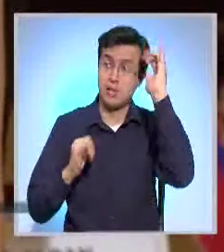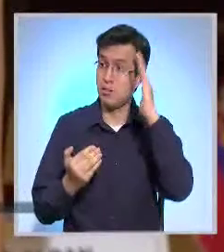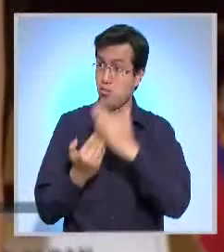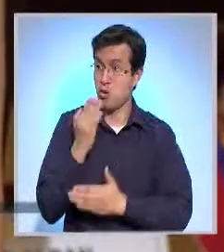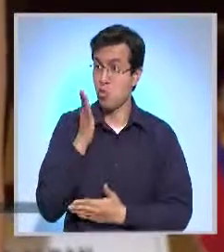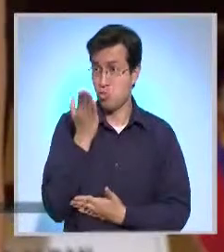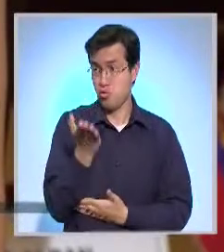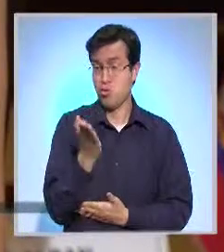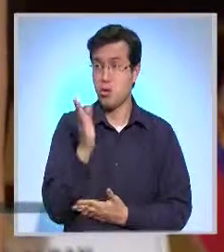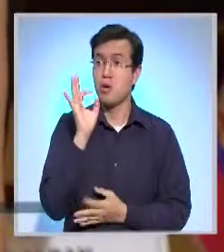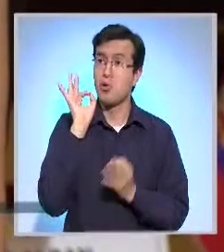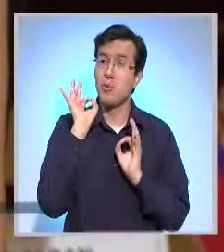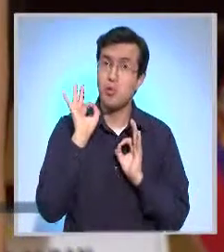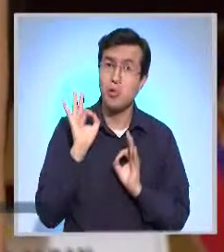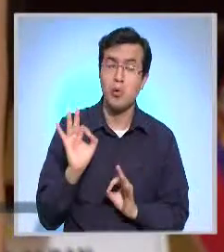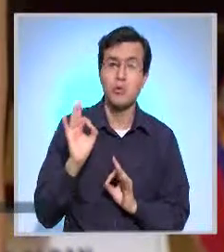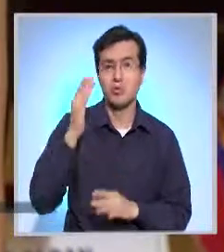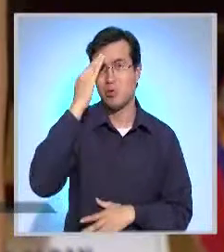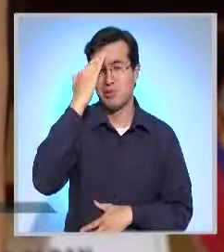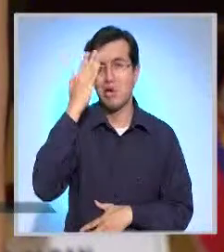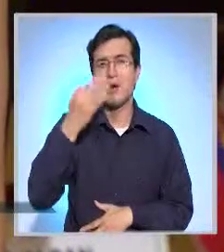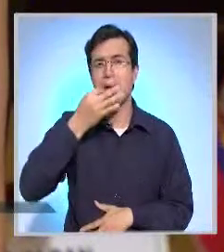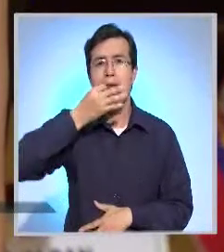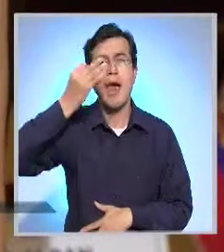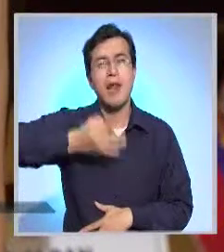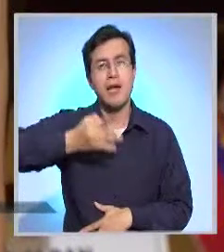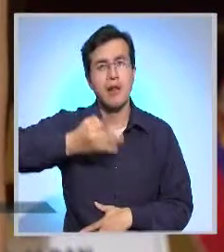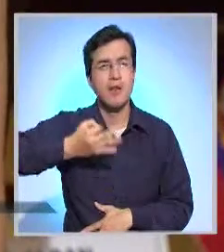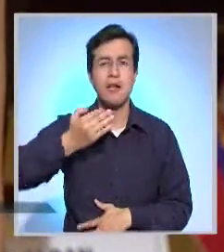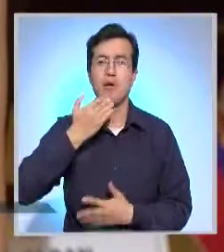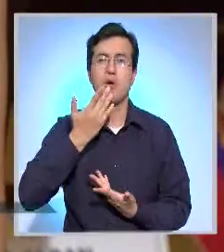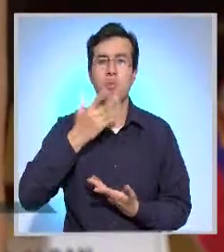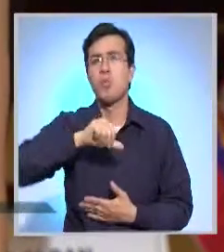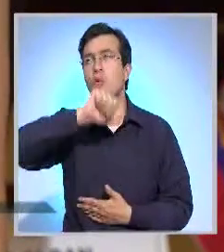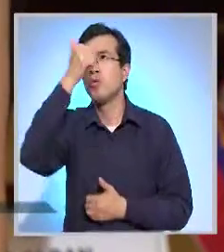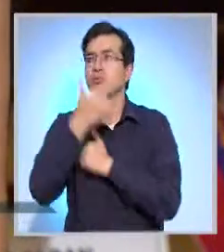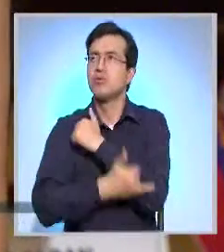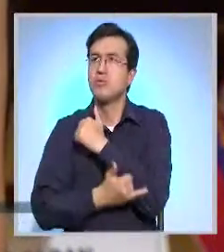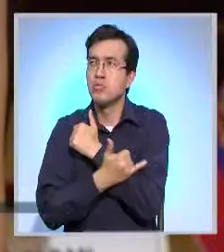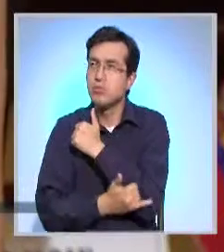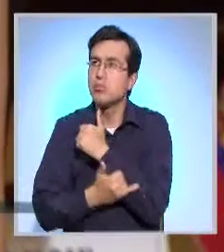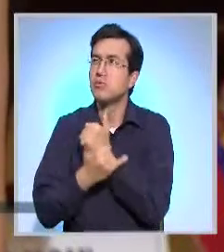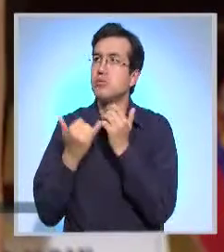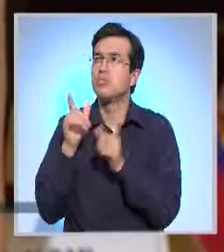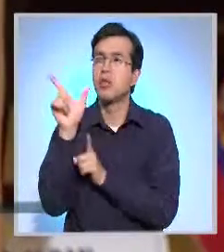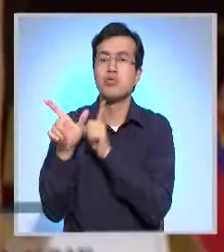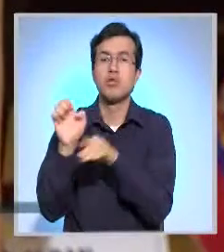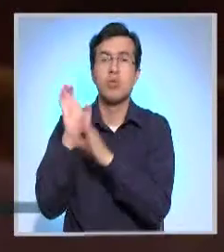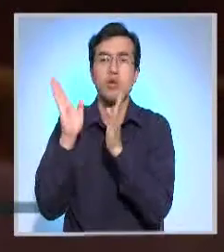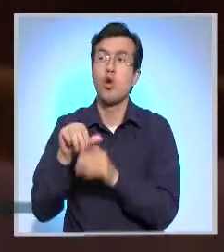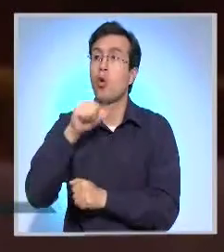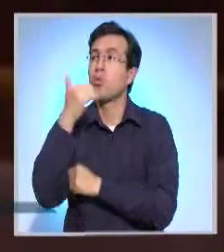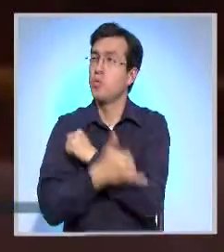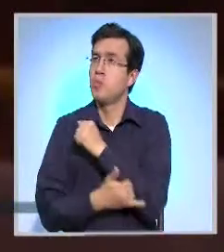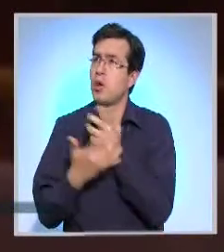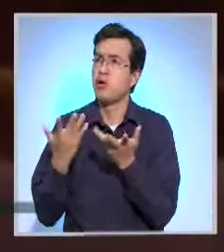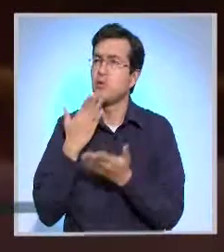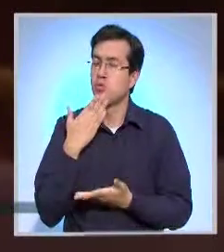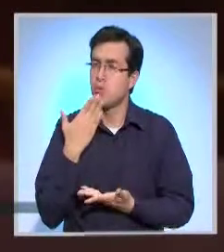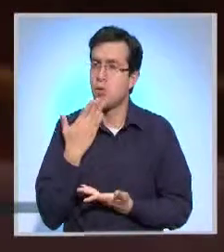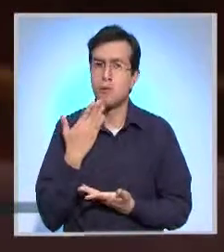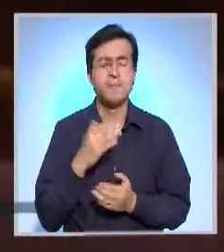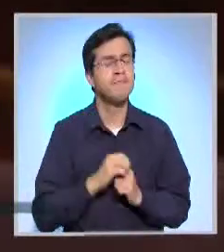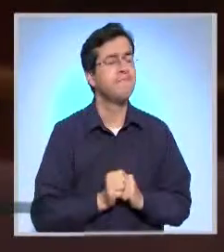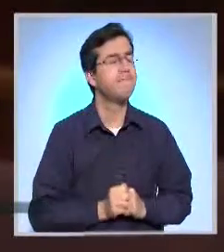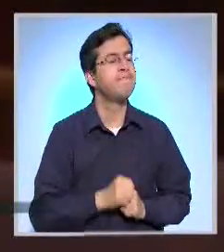estar de cerca, usted ha podido conocer de cerca la realidad de nuestros compatriotas migrantes en el exterior. ¿Qué opinan sobre este tema? Bueno, efectivamente le